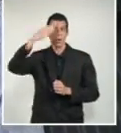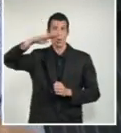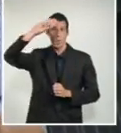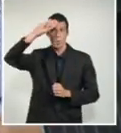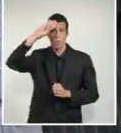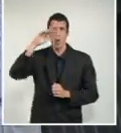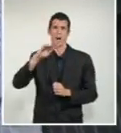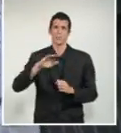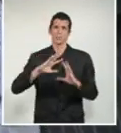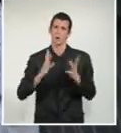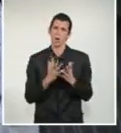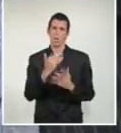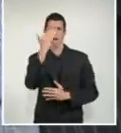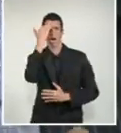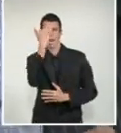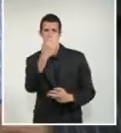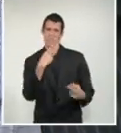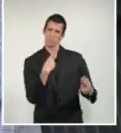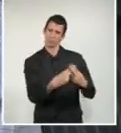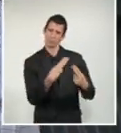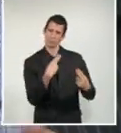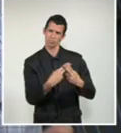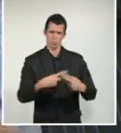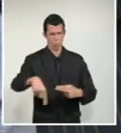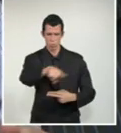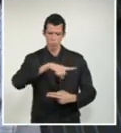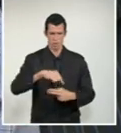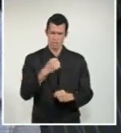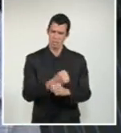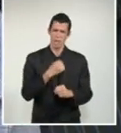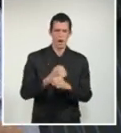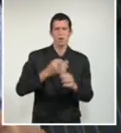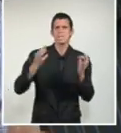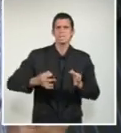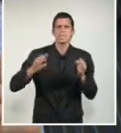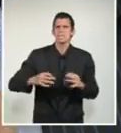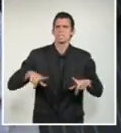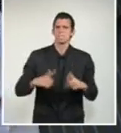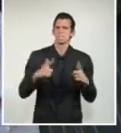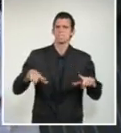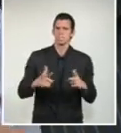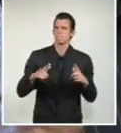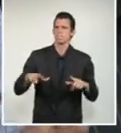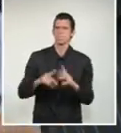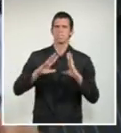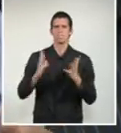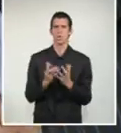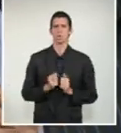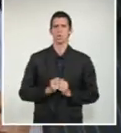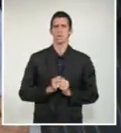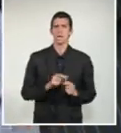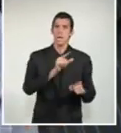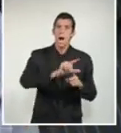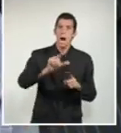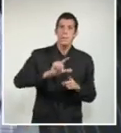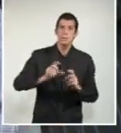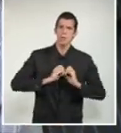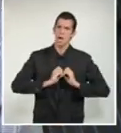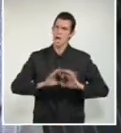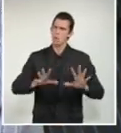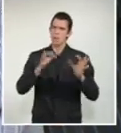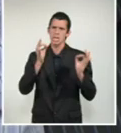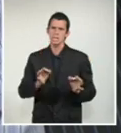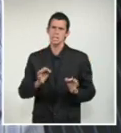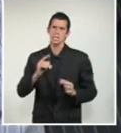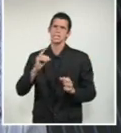en que en esta tarea, como en otra, y lo ha demostrado siempre el campesinado cubano, va a salir adelante siempre con la